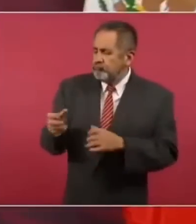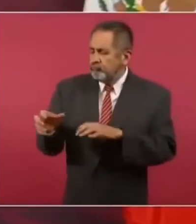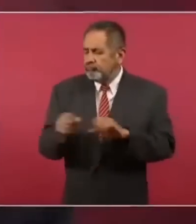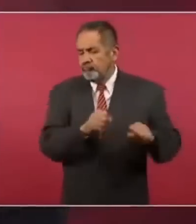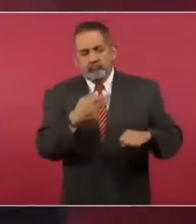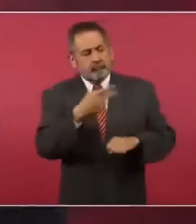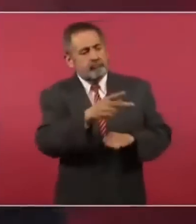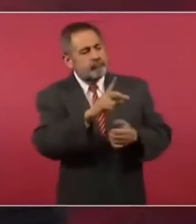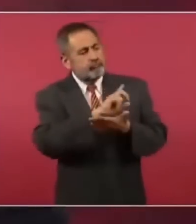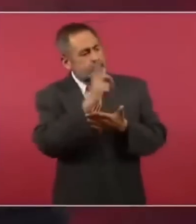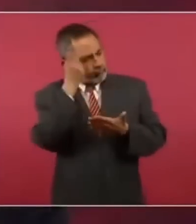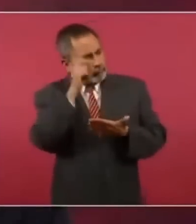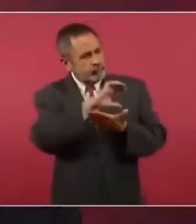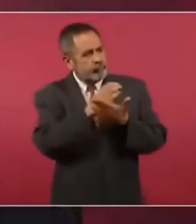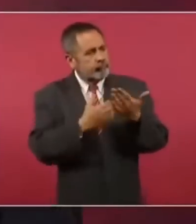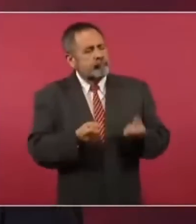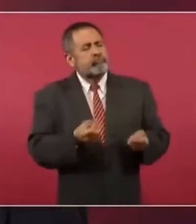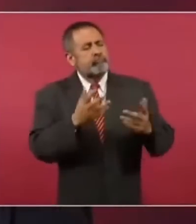a ver